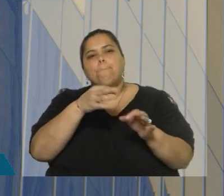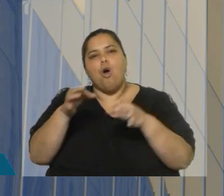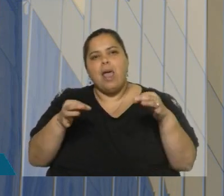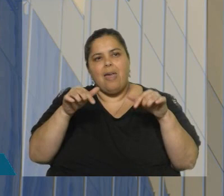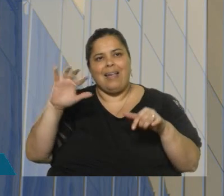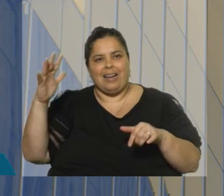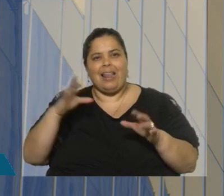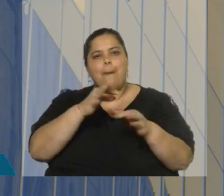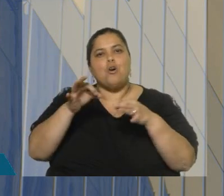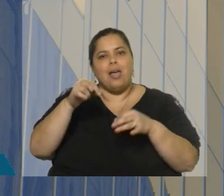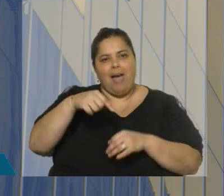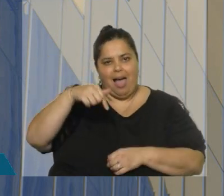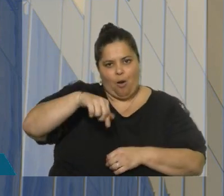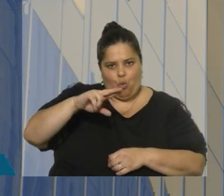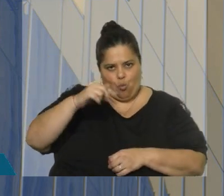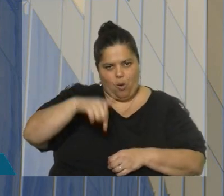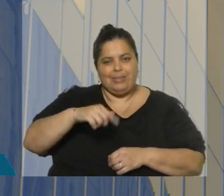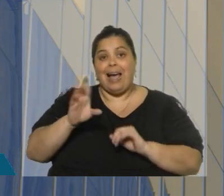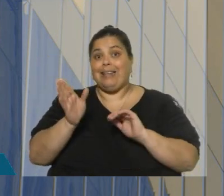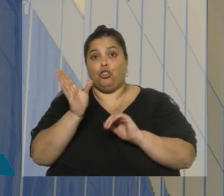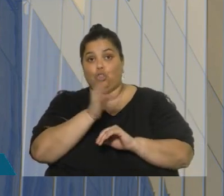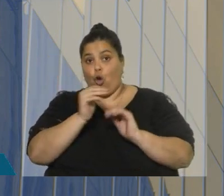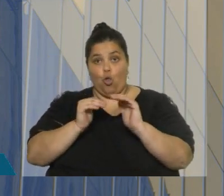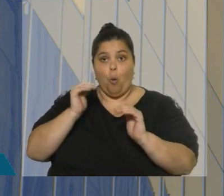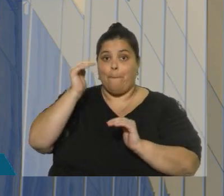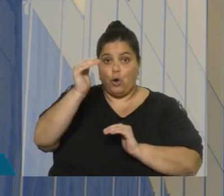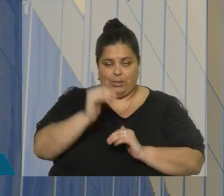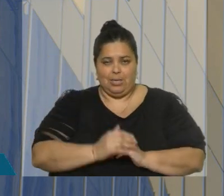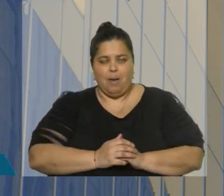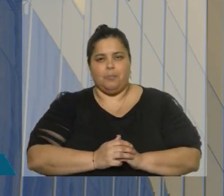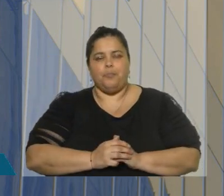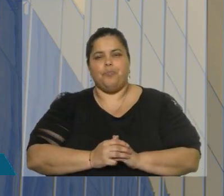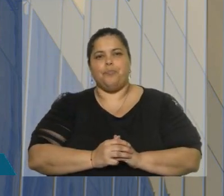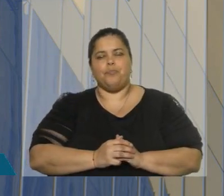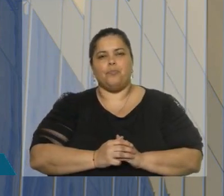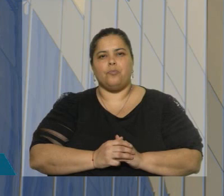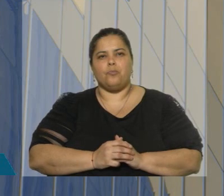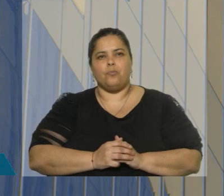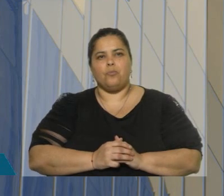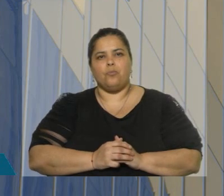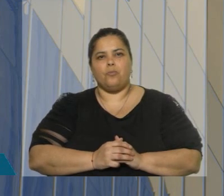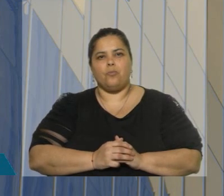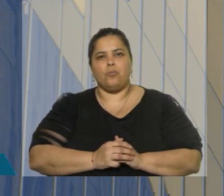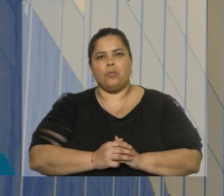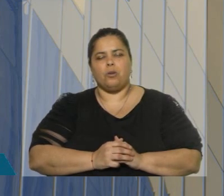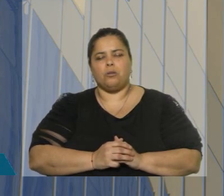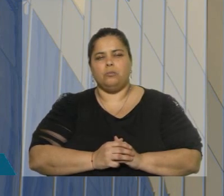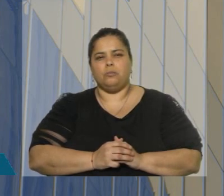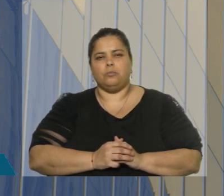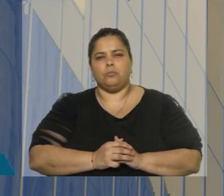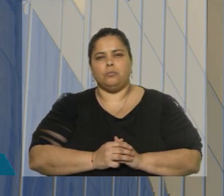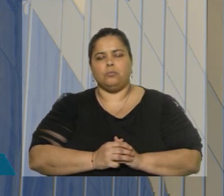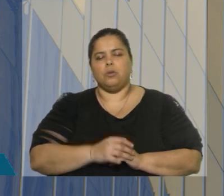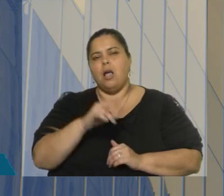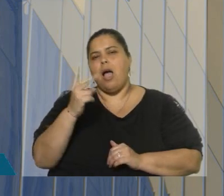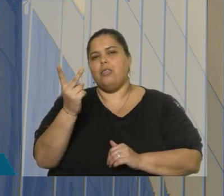nos tienen por encima, y la fecha de la última revisión está al lado, del límite bajo del grado inversor. Dos de